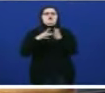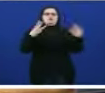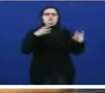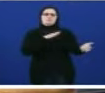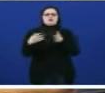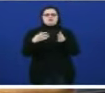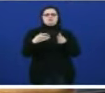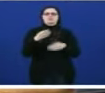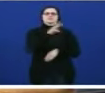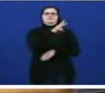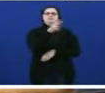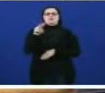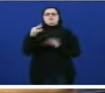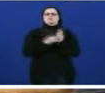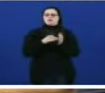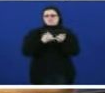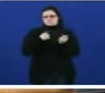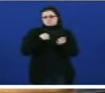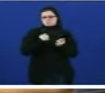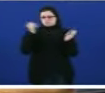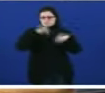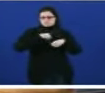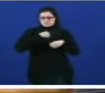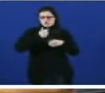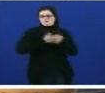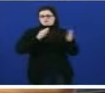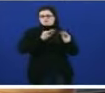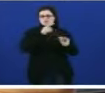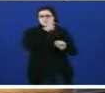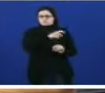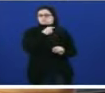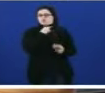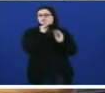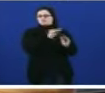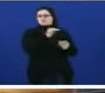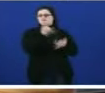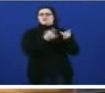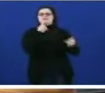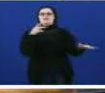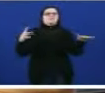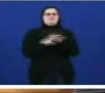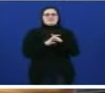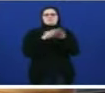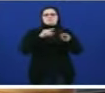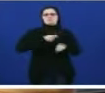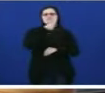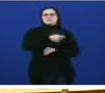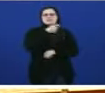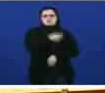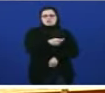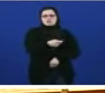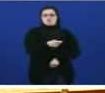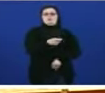aos 32.000. Bueno, fiaremos nos da palabra da señora Mato. E dixo, máis da metade optaron pola prestación de libranza do cuidador.